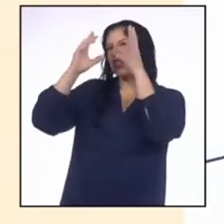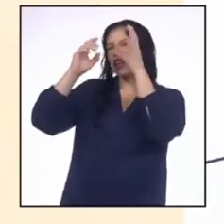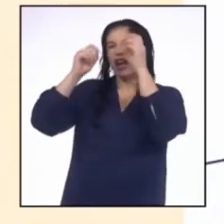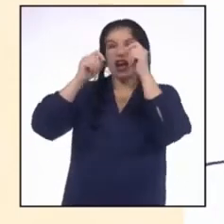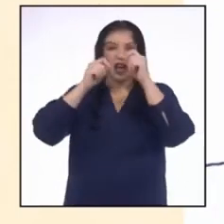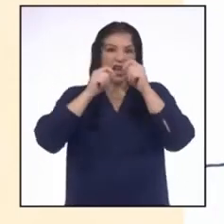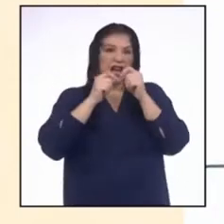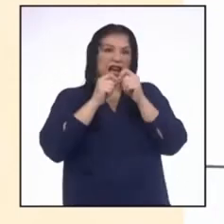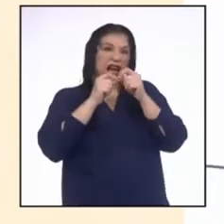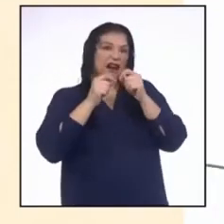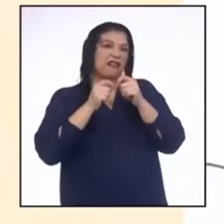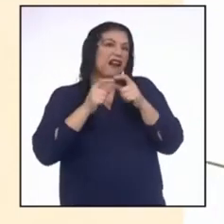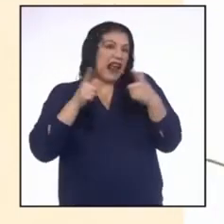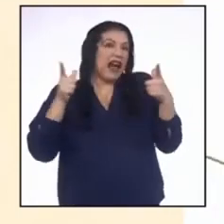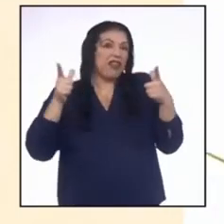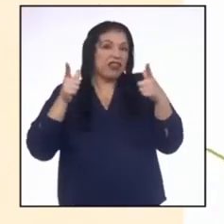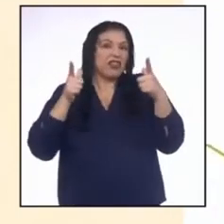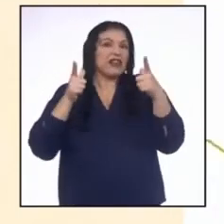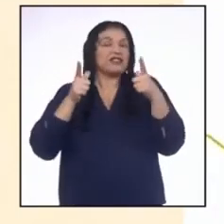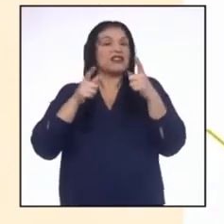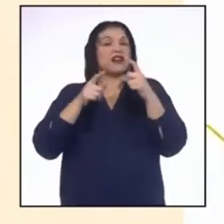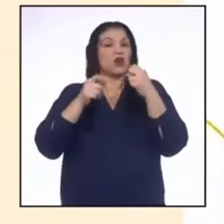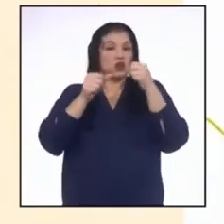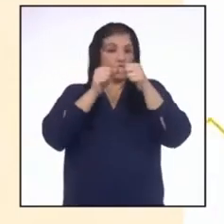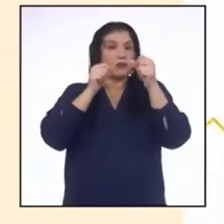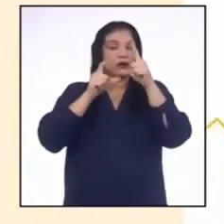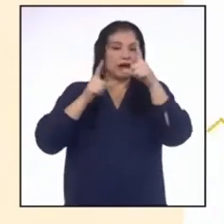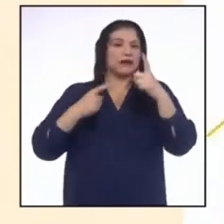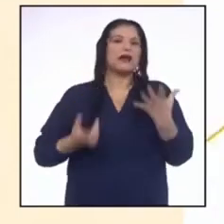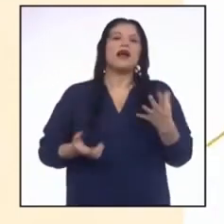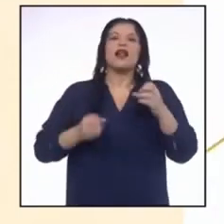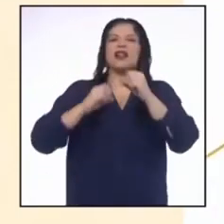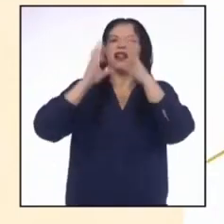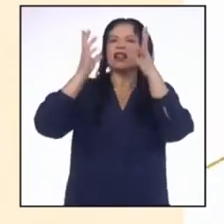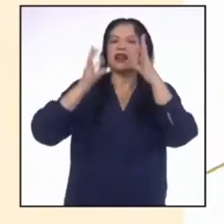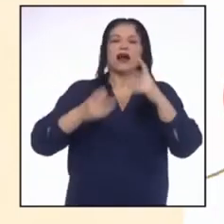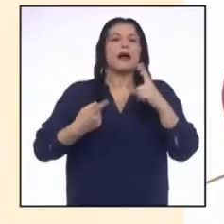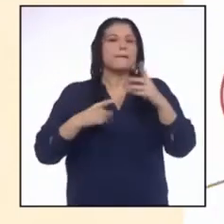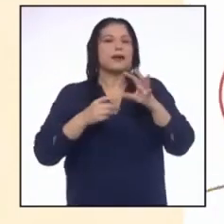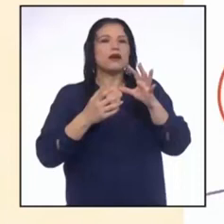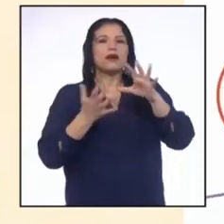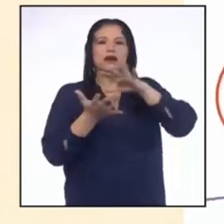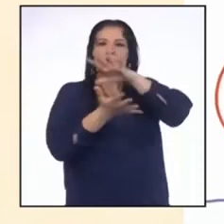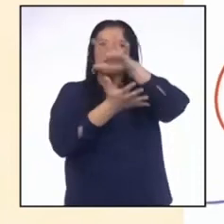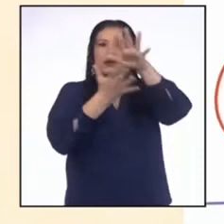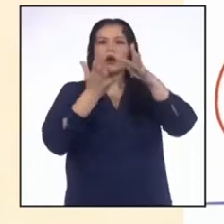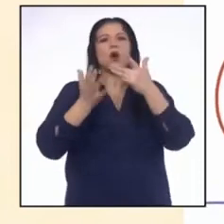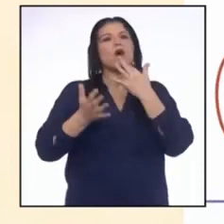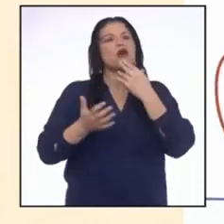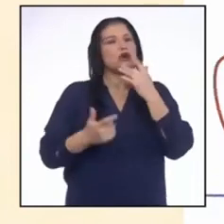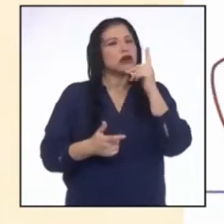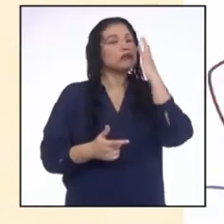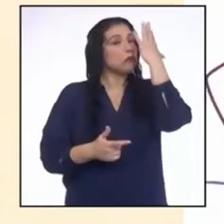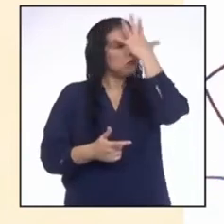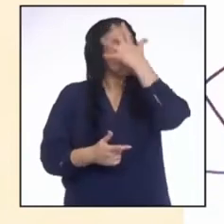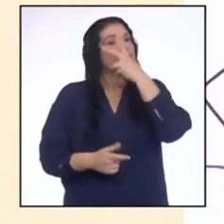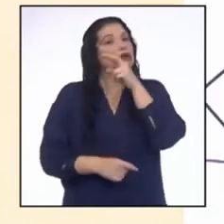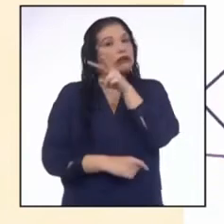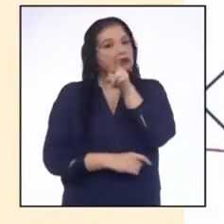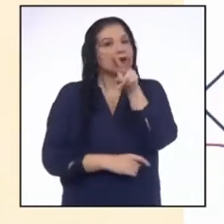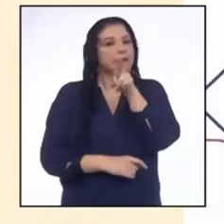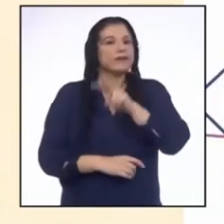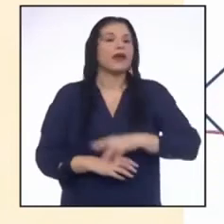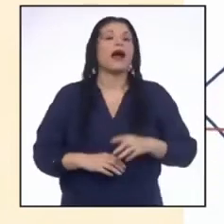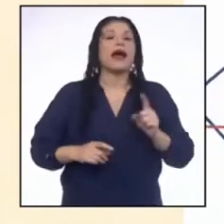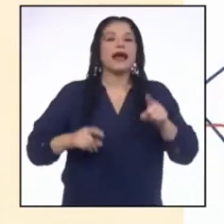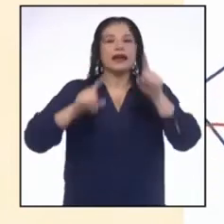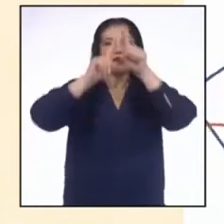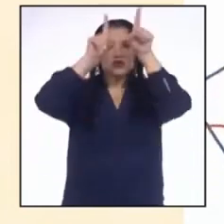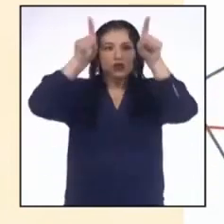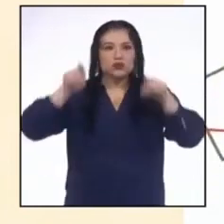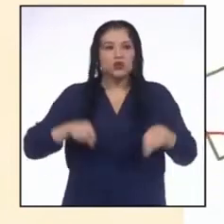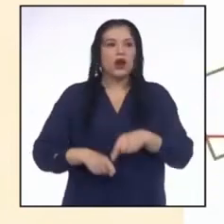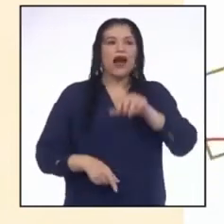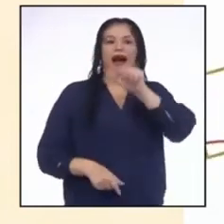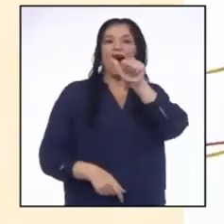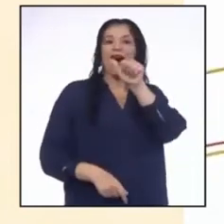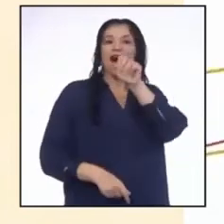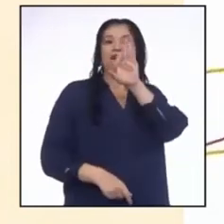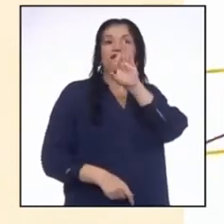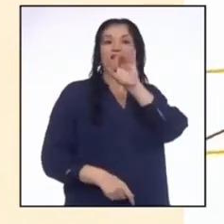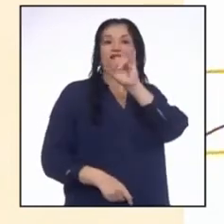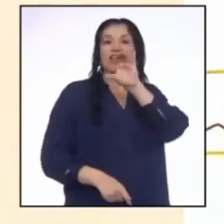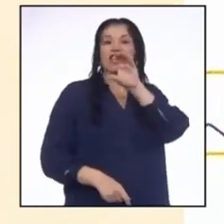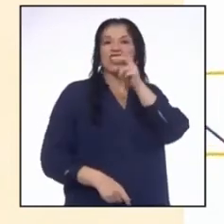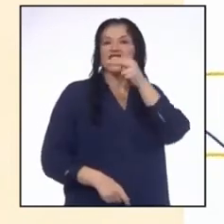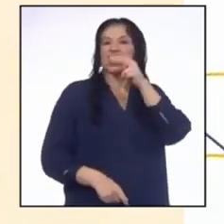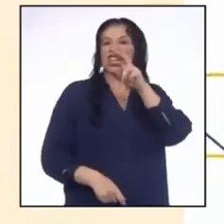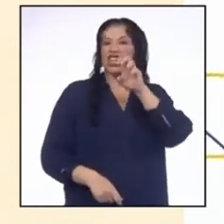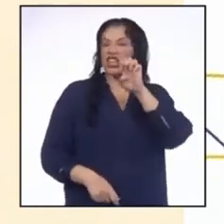es bastante grande. Para mí también es la fecha, pero la combinación de colores me pareció muy atractiva. Este es un afiche. Y en